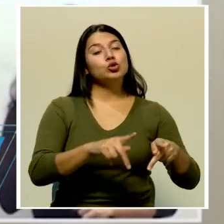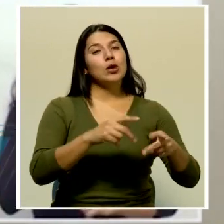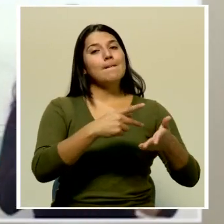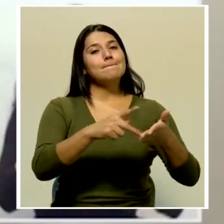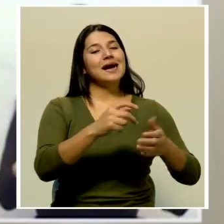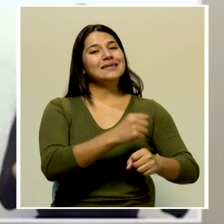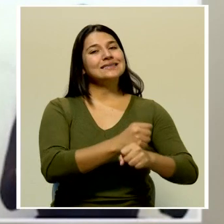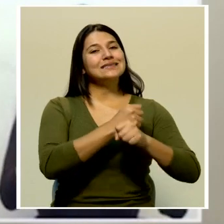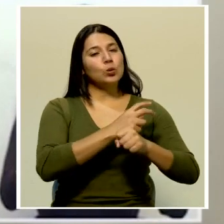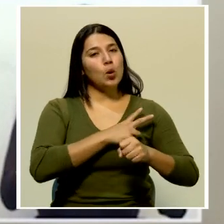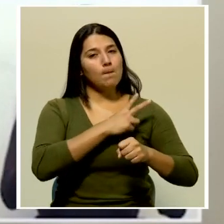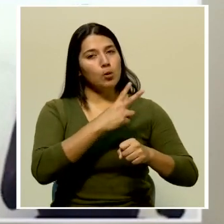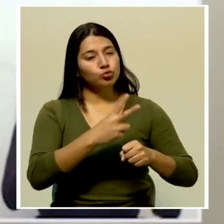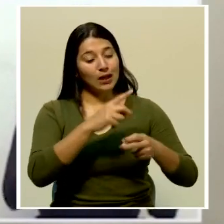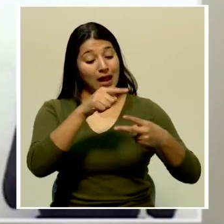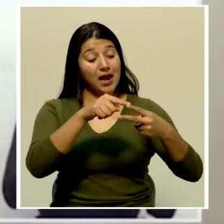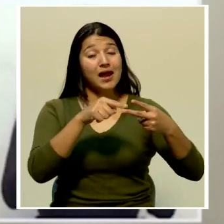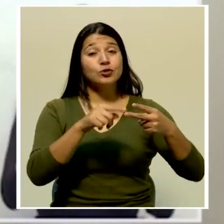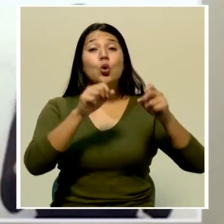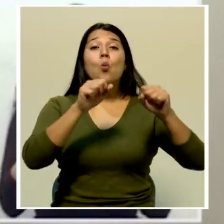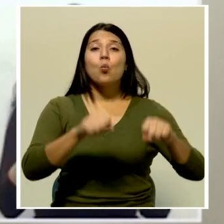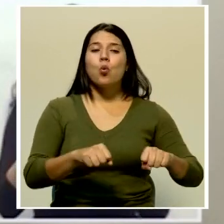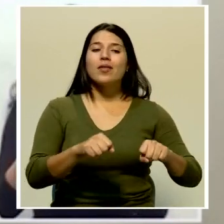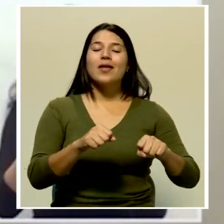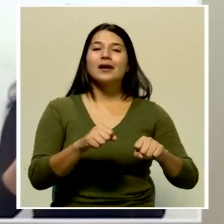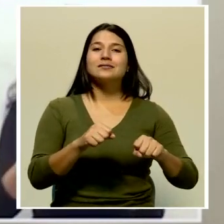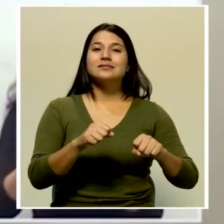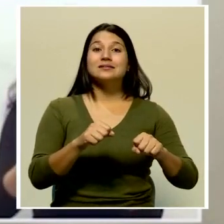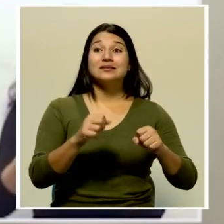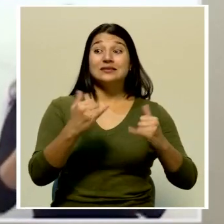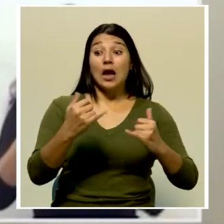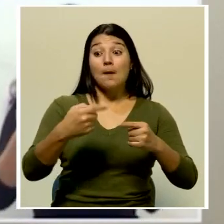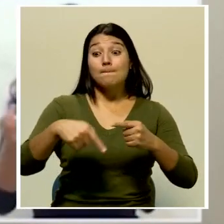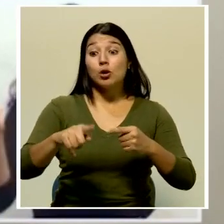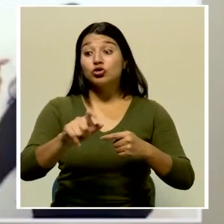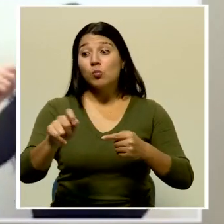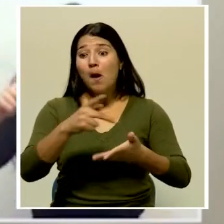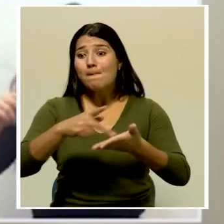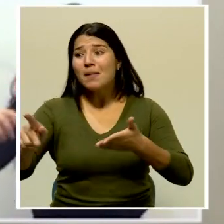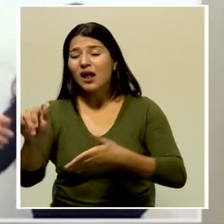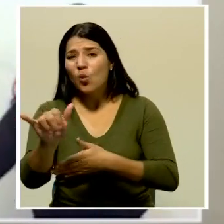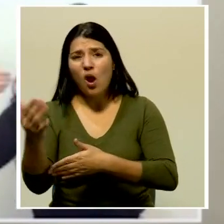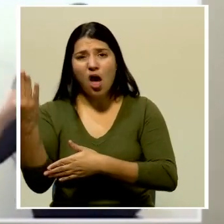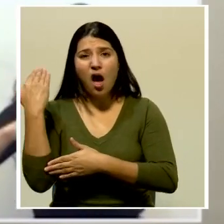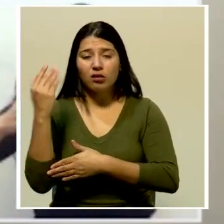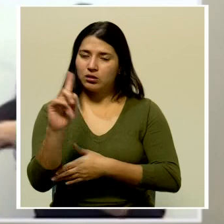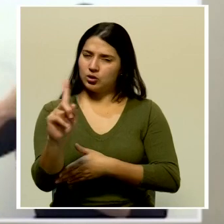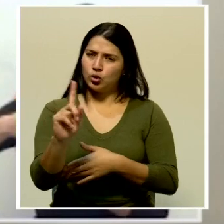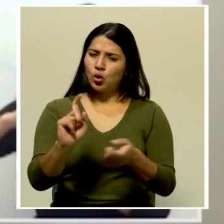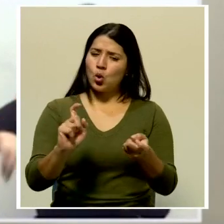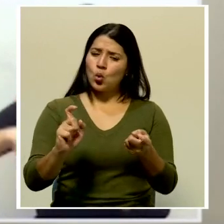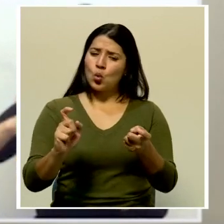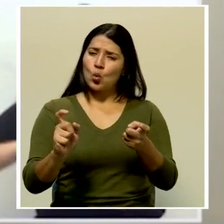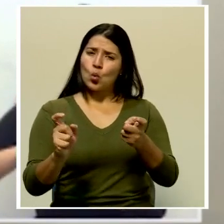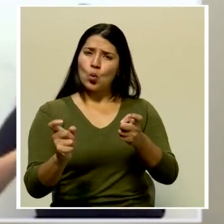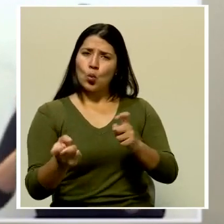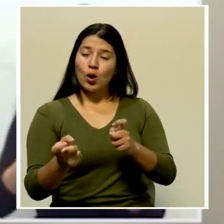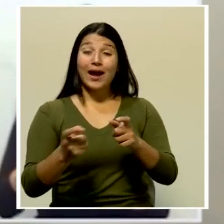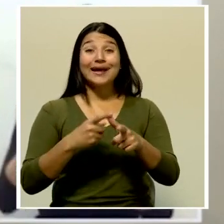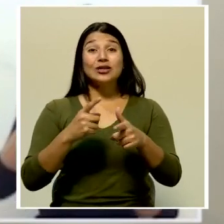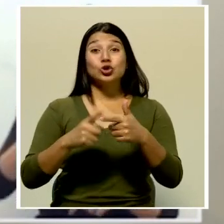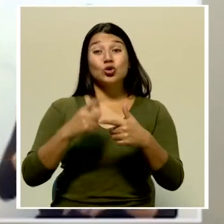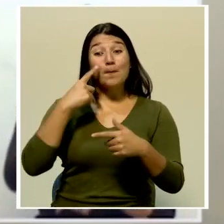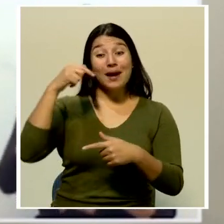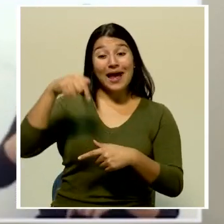hubiera una transición para regresar a la base mínima normal. Así que para este